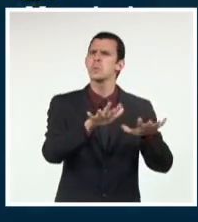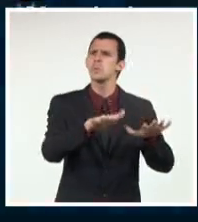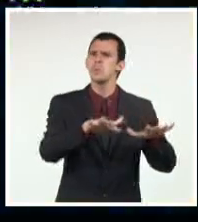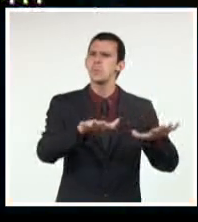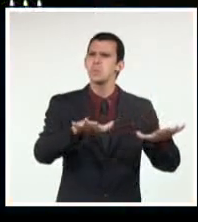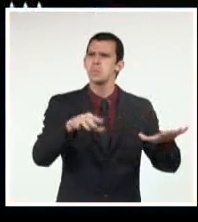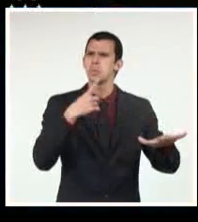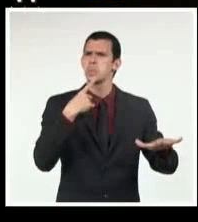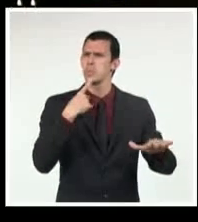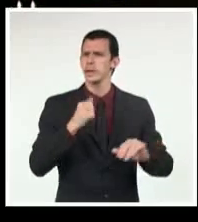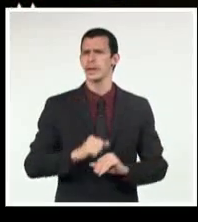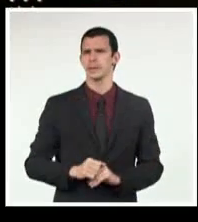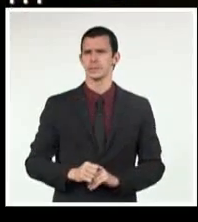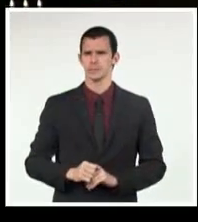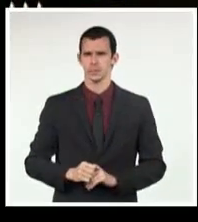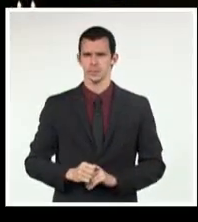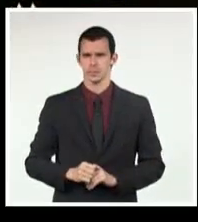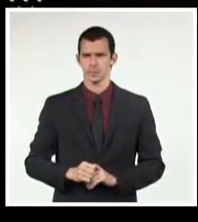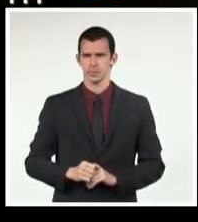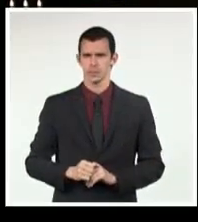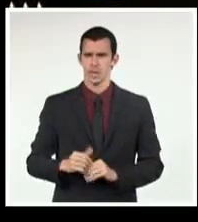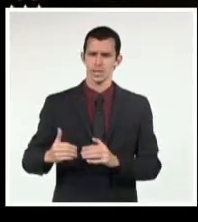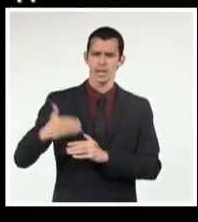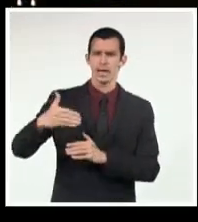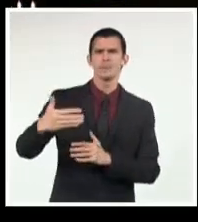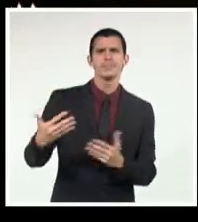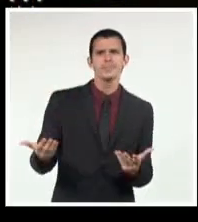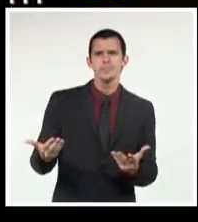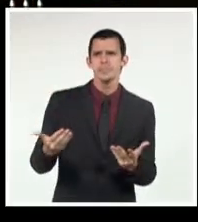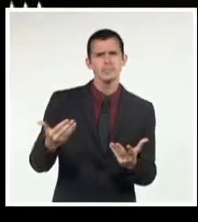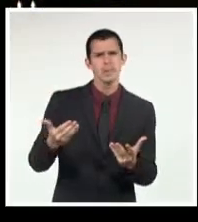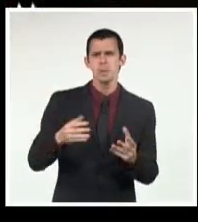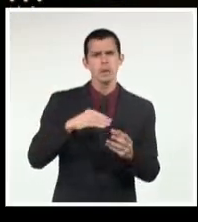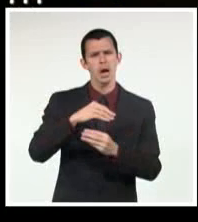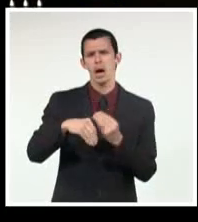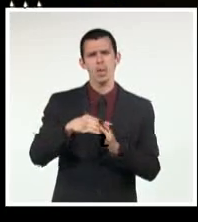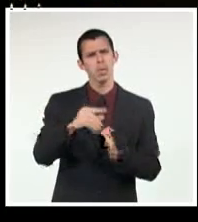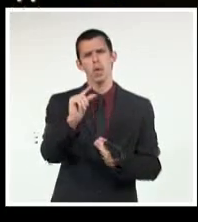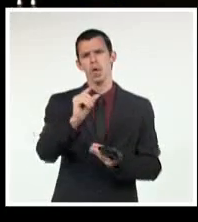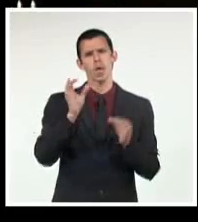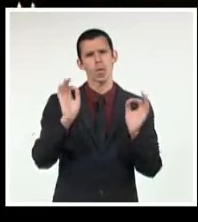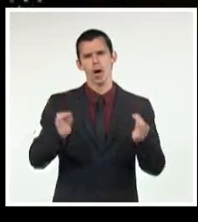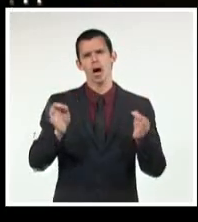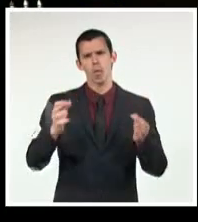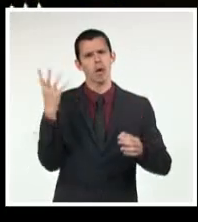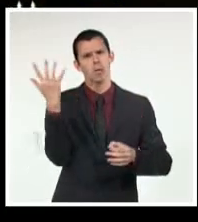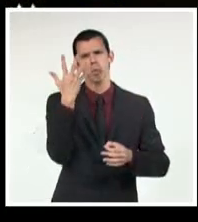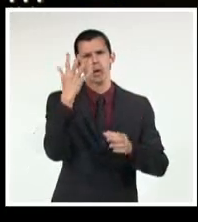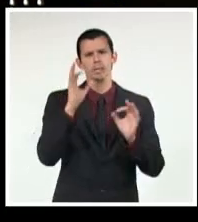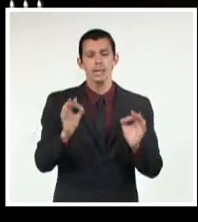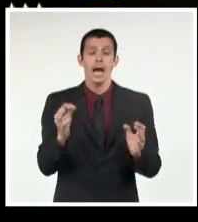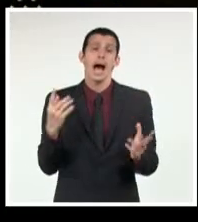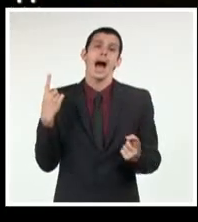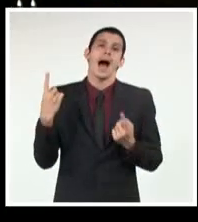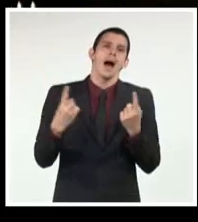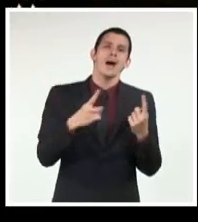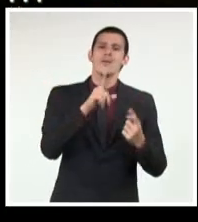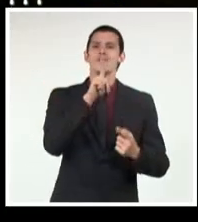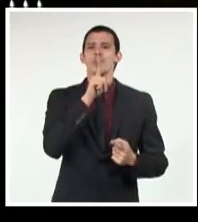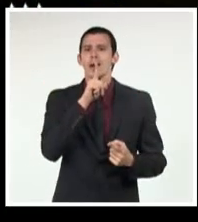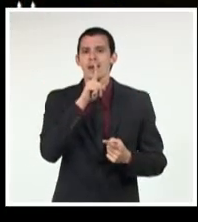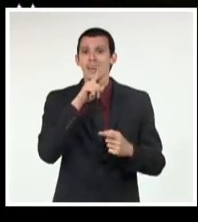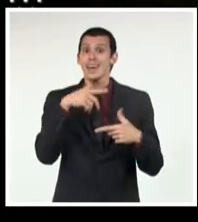oleaje. Para los próximos tres días tendremos poca variación en las condiciones del tiempo, aunque se incrementará algo la lluvia el viernes con la